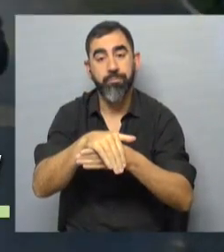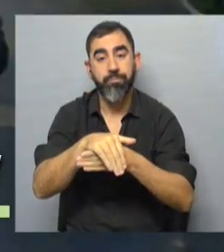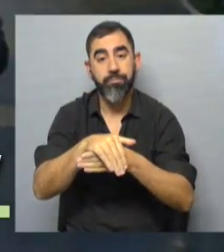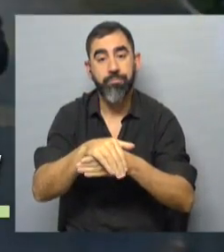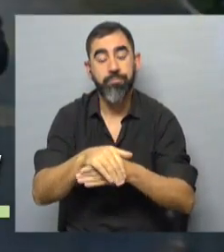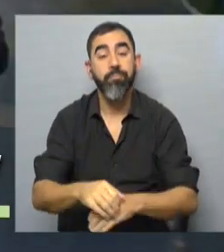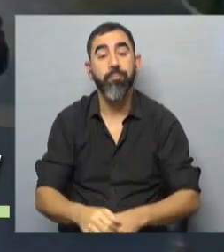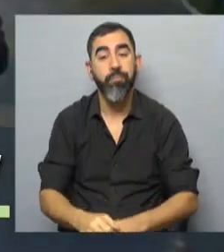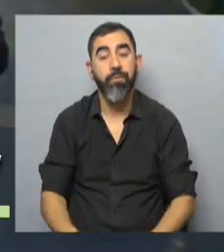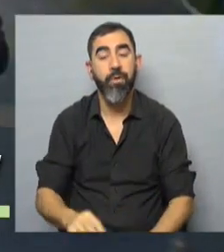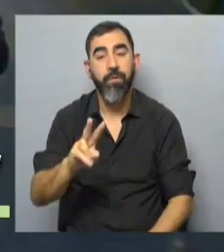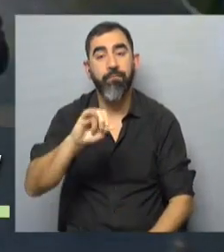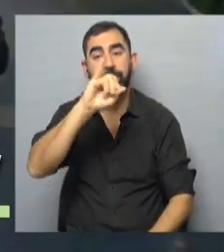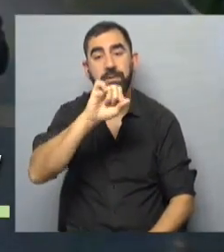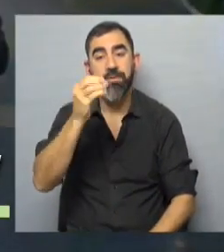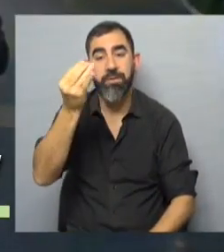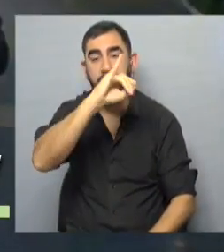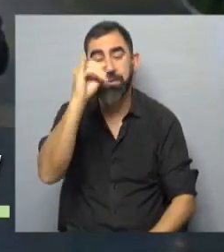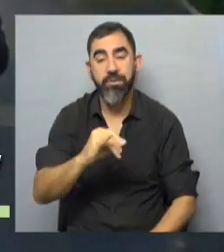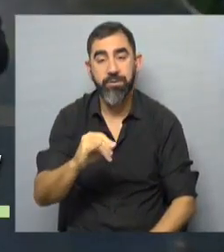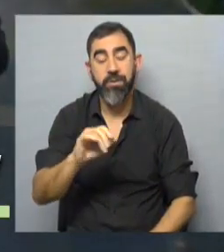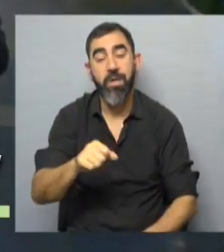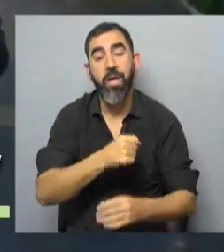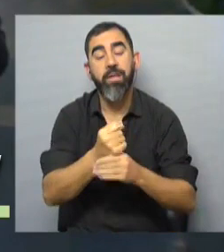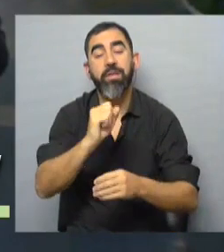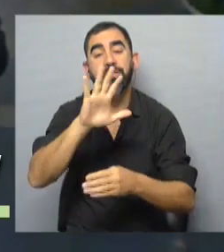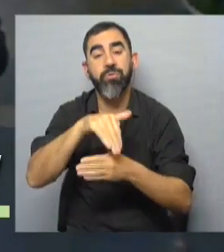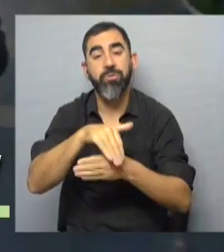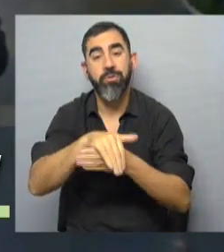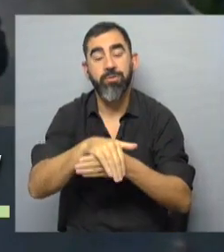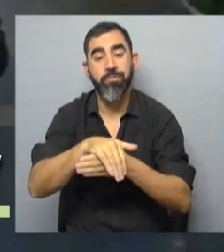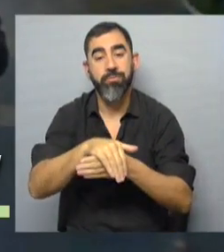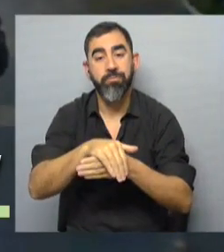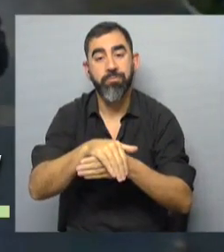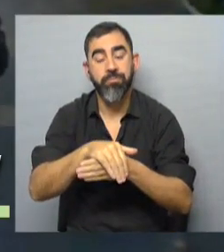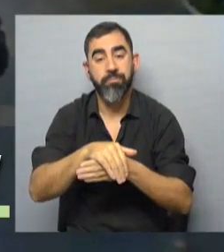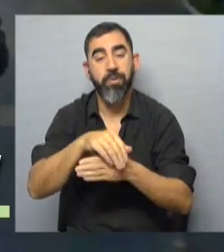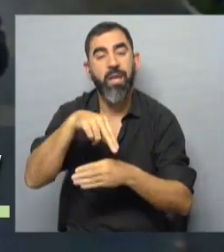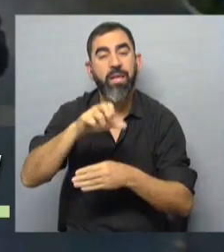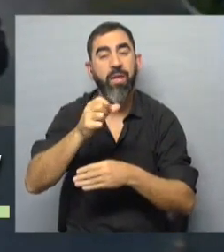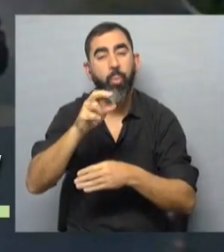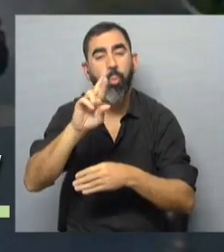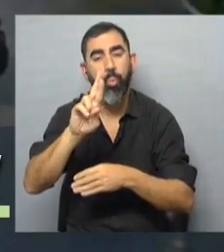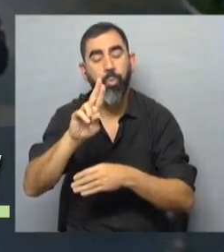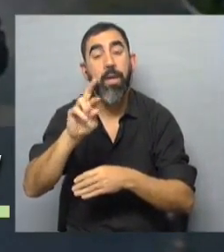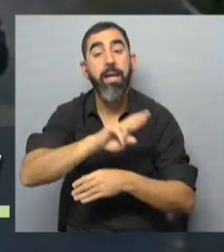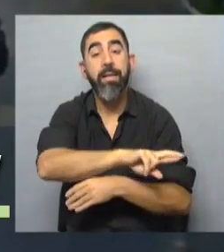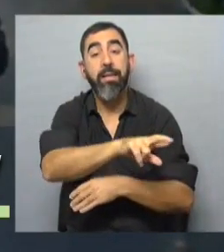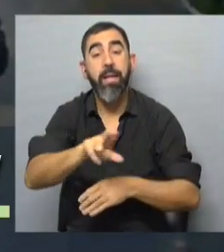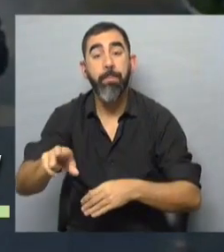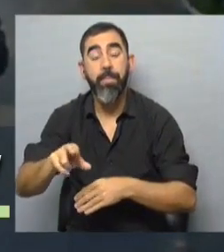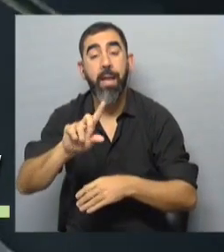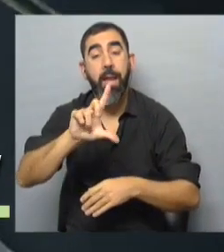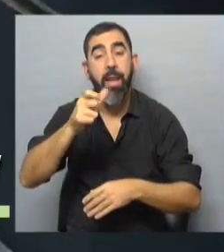entre Vázquez y Ledesma y Martín Luterquín hasta las 5 de la tarde. ¿Pandit Neru me dijo? Pandit Neru. Perfecto. Rambla Costa Negra entre